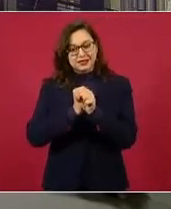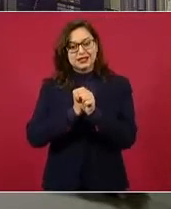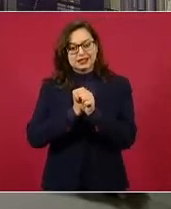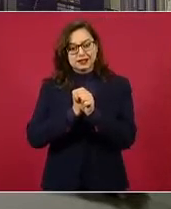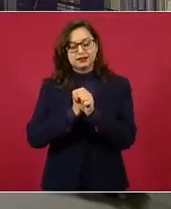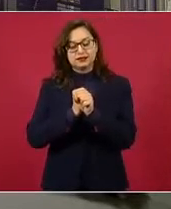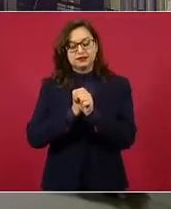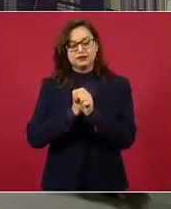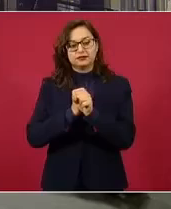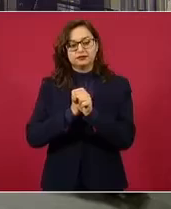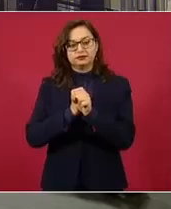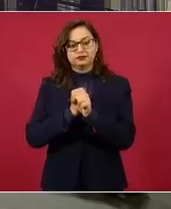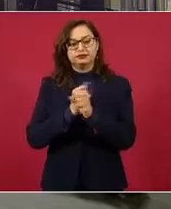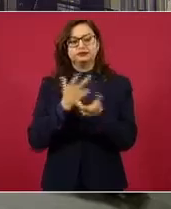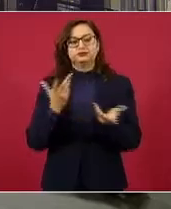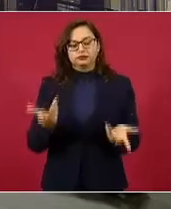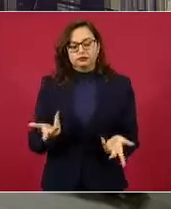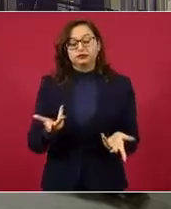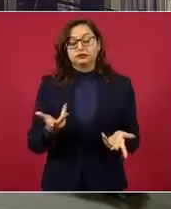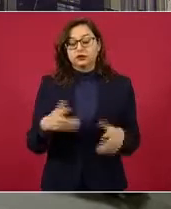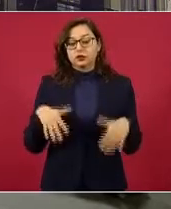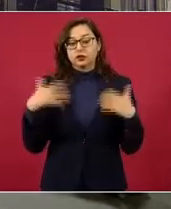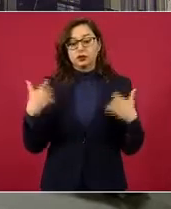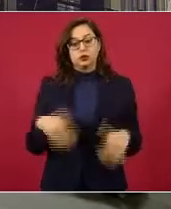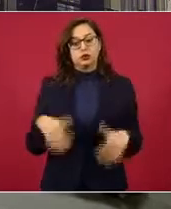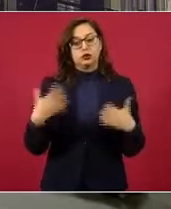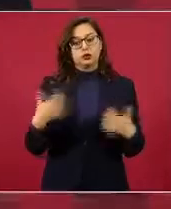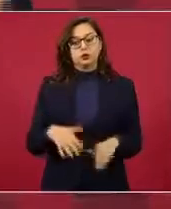pues van a encontrarse